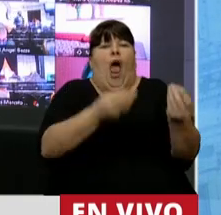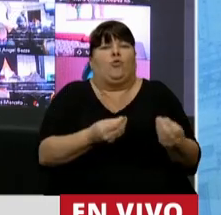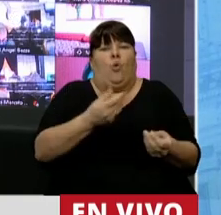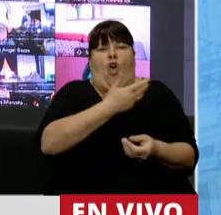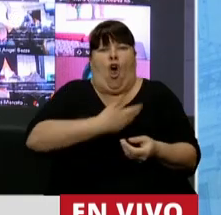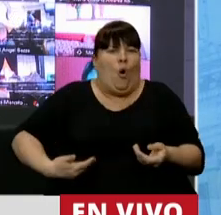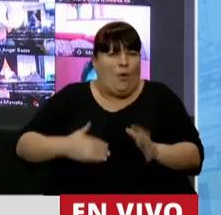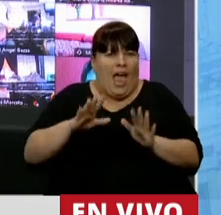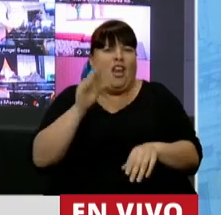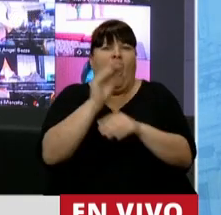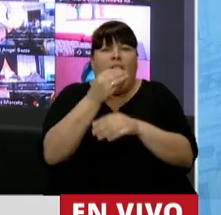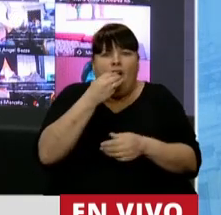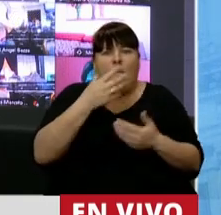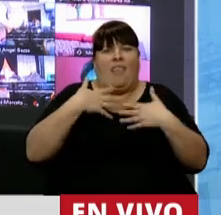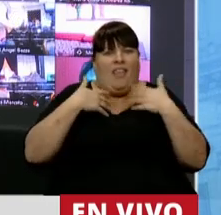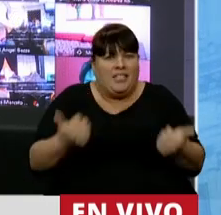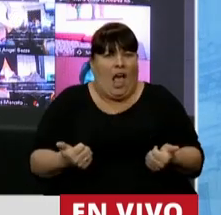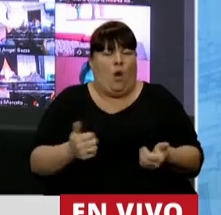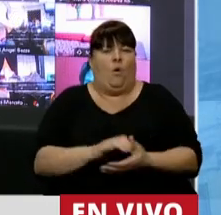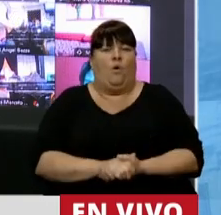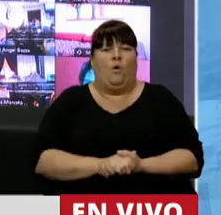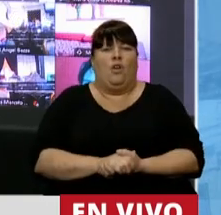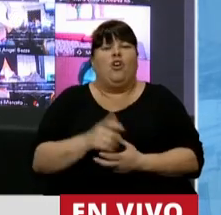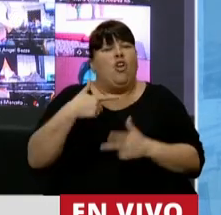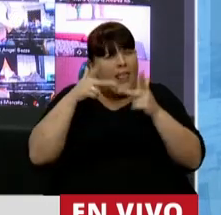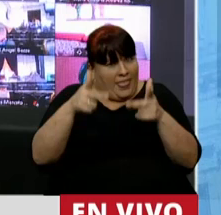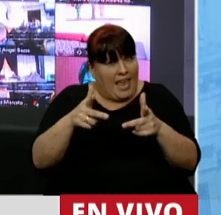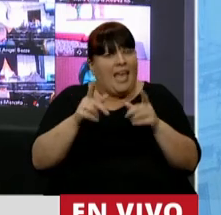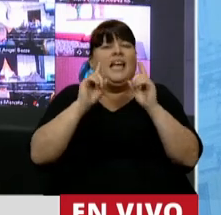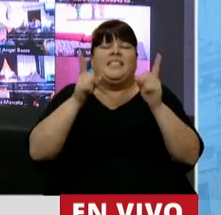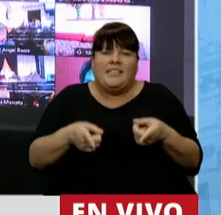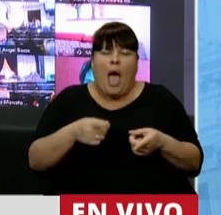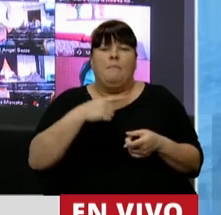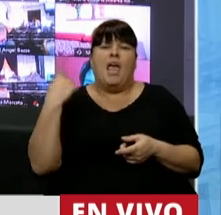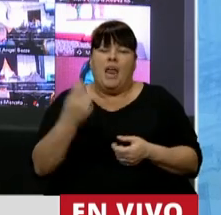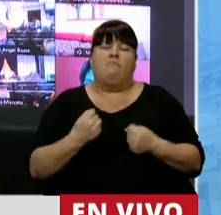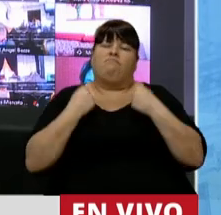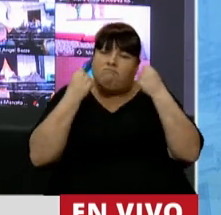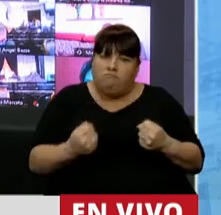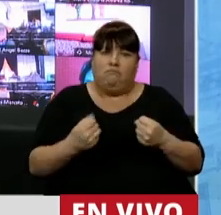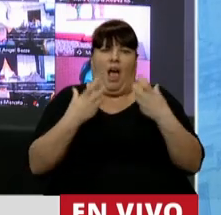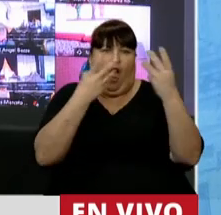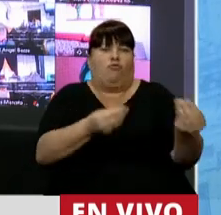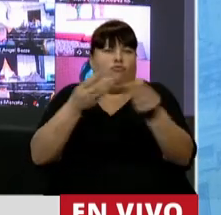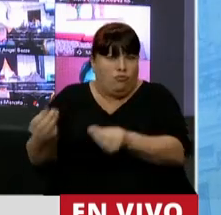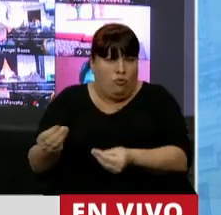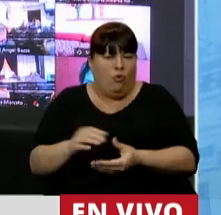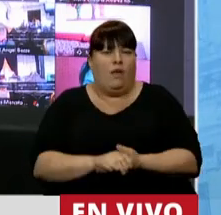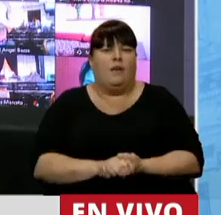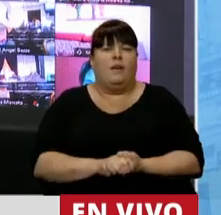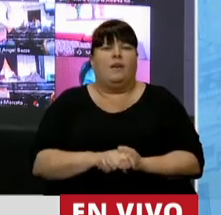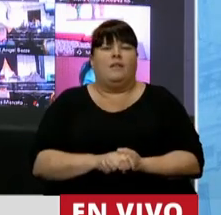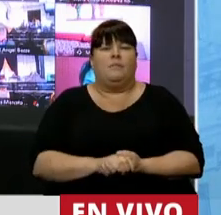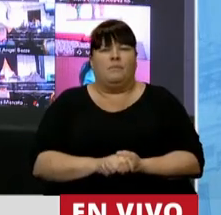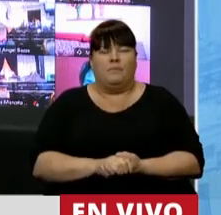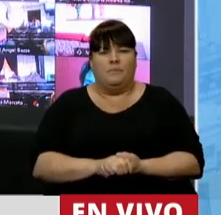social, alimentario y sanitario. No solo lo dijimos, pusimos el cuero para eso. Y que sean que